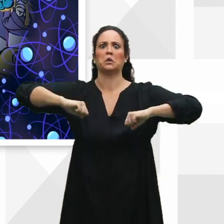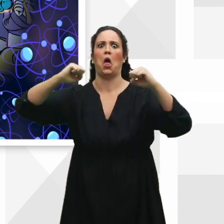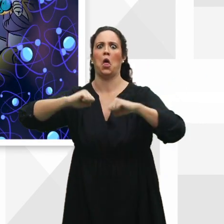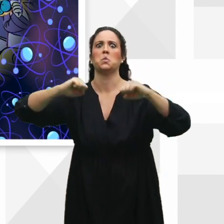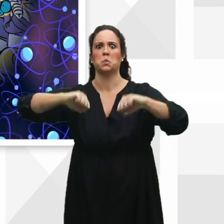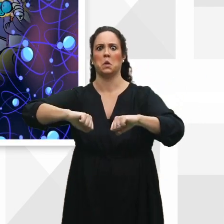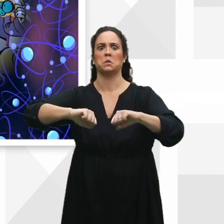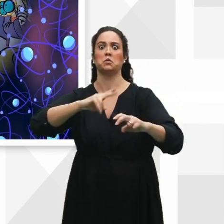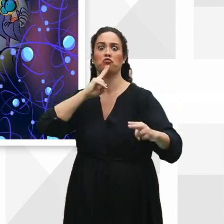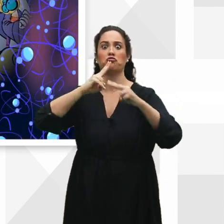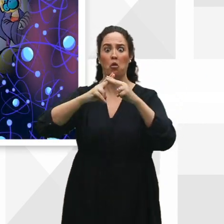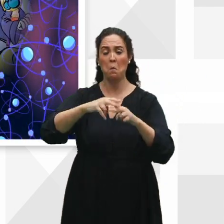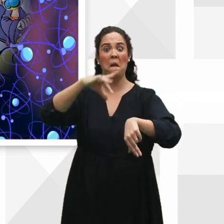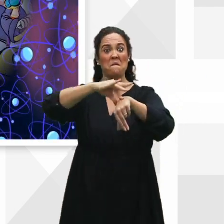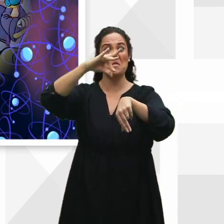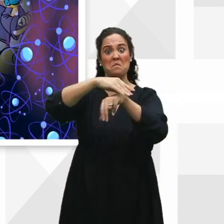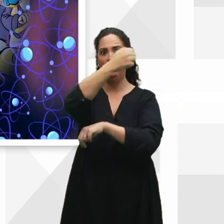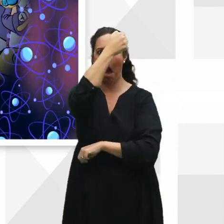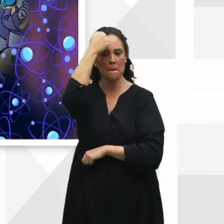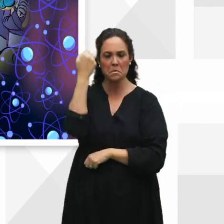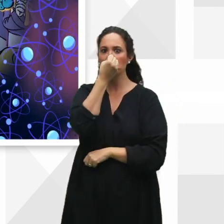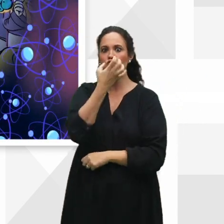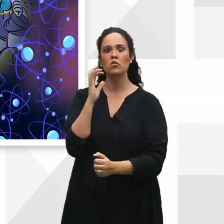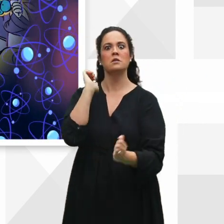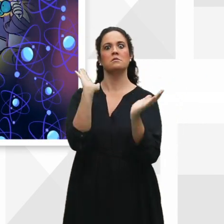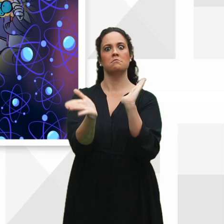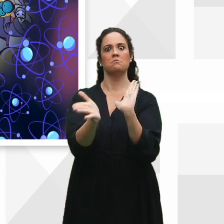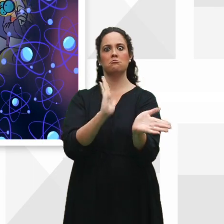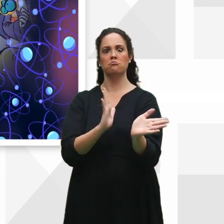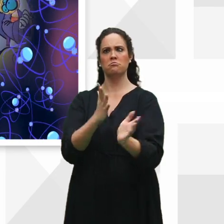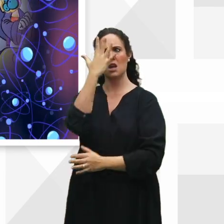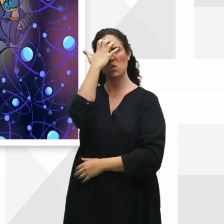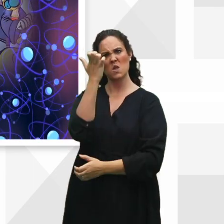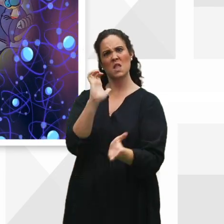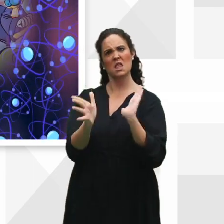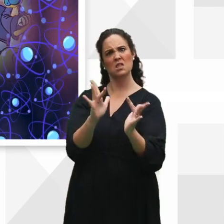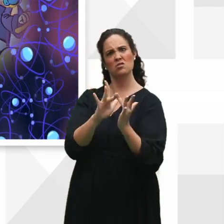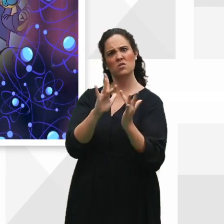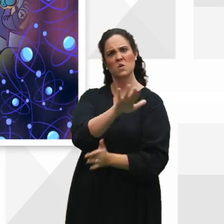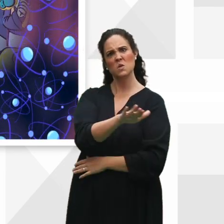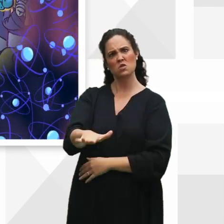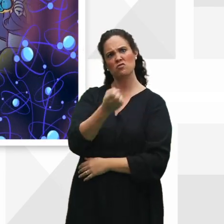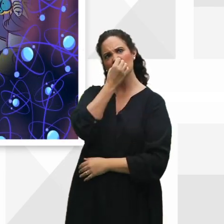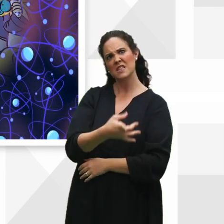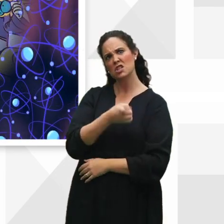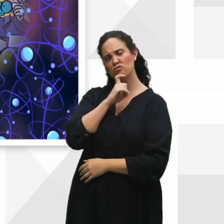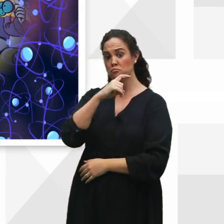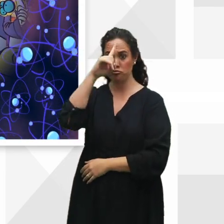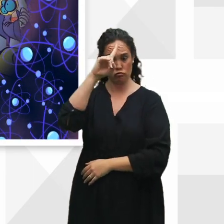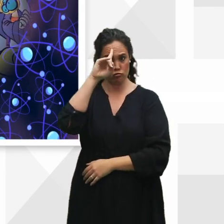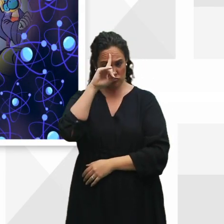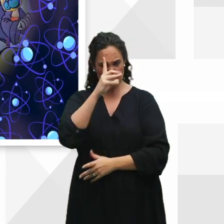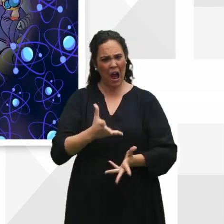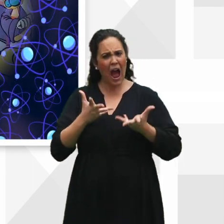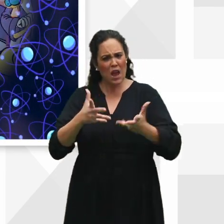amnesia buen tratarte. No se acuerdan de cómo se trata bien a niños y niñas. ¿Ayudamos a los niños y las niñas del